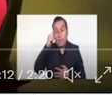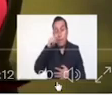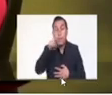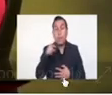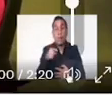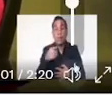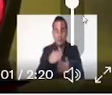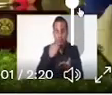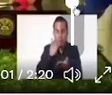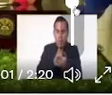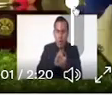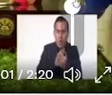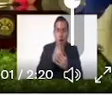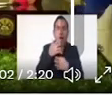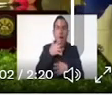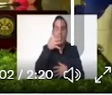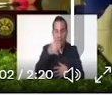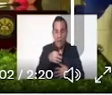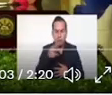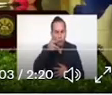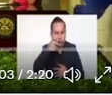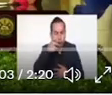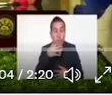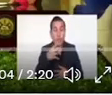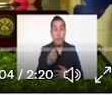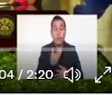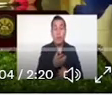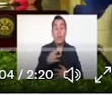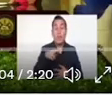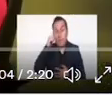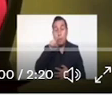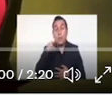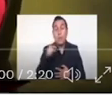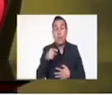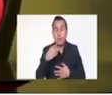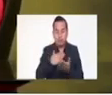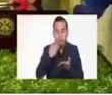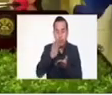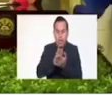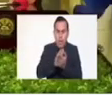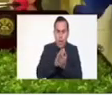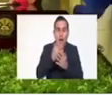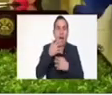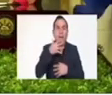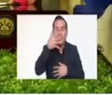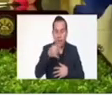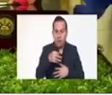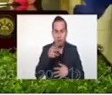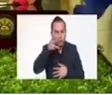Por error. Que las cifras reales. Por error. Que